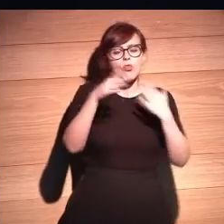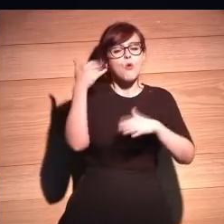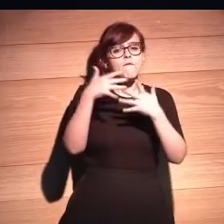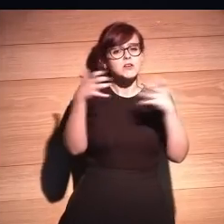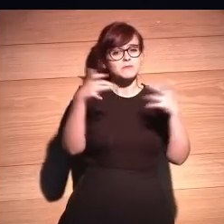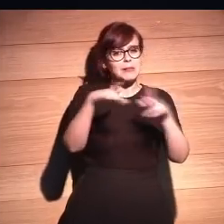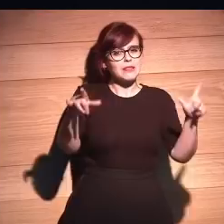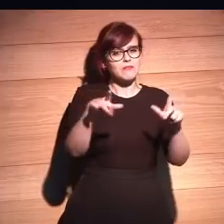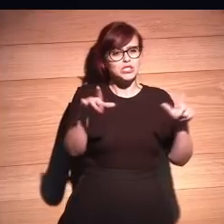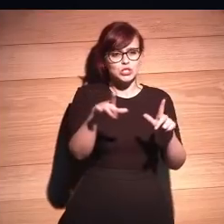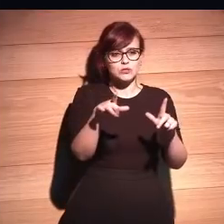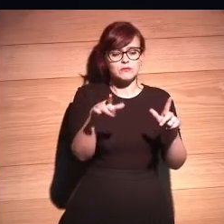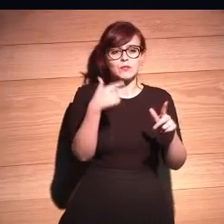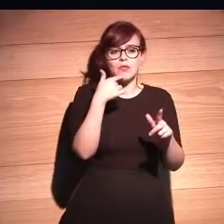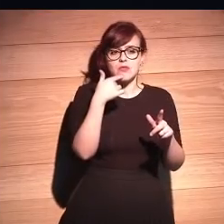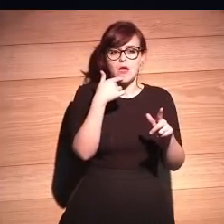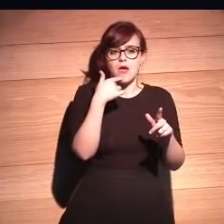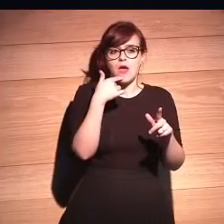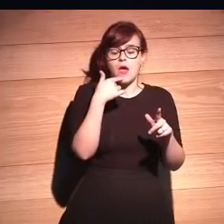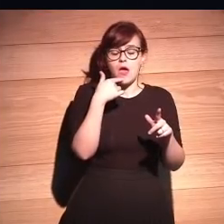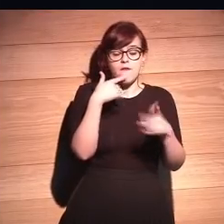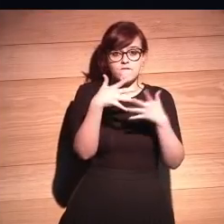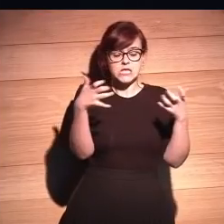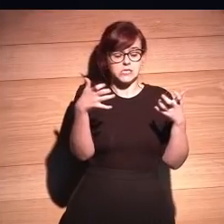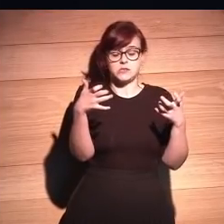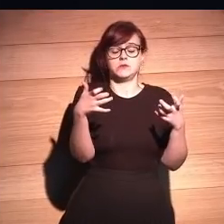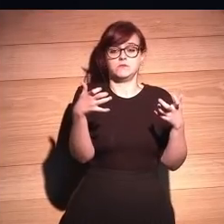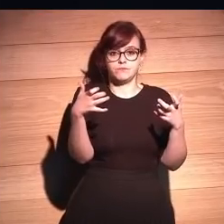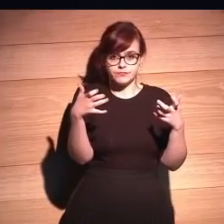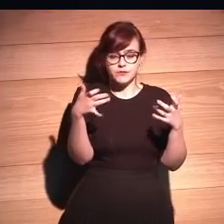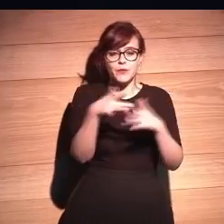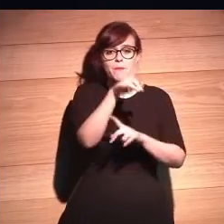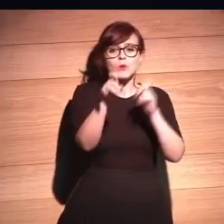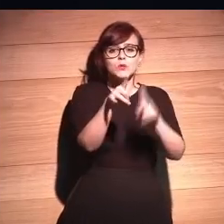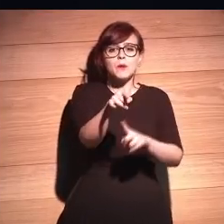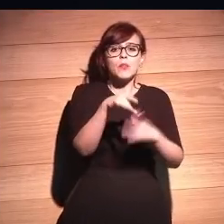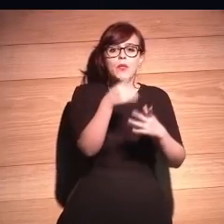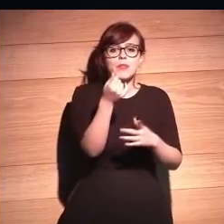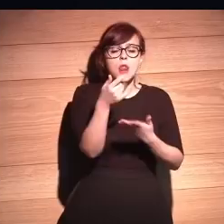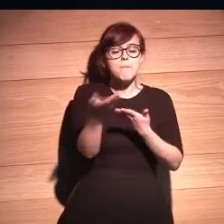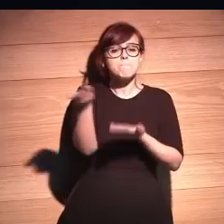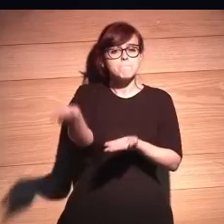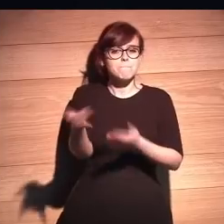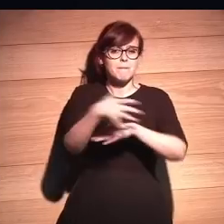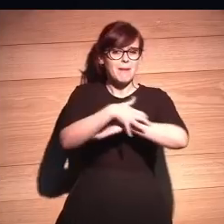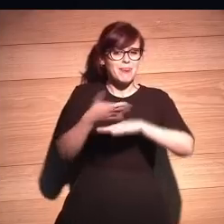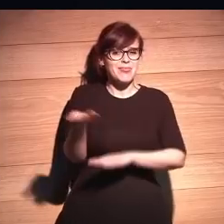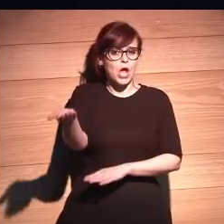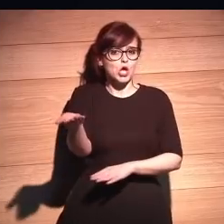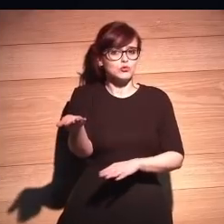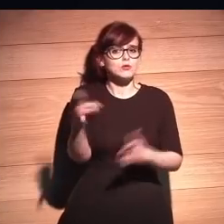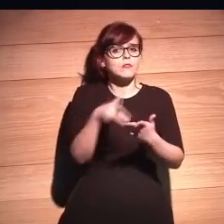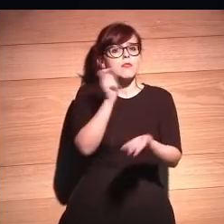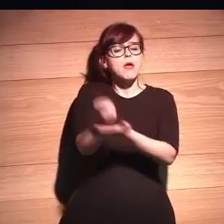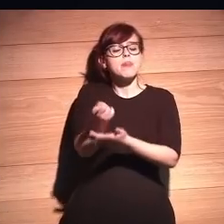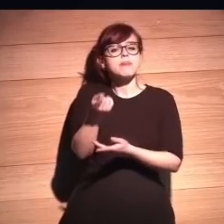dijo una frase en la televisión que me impactó que era le preguntaron si él daba dinero a los mendigos y él respondió prefiero pagar